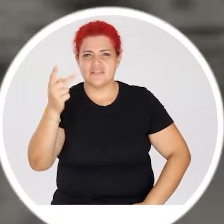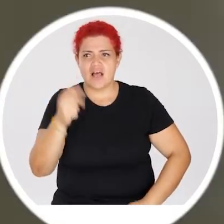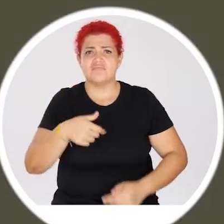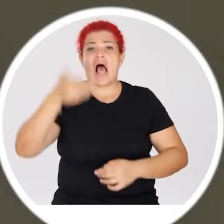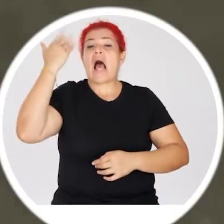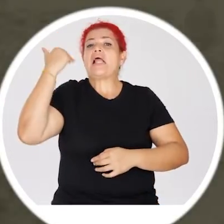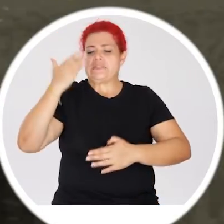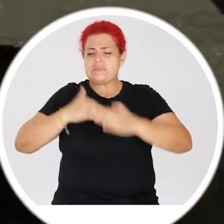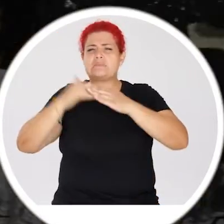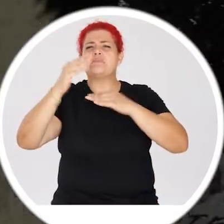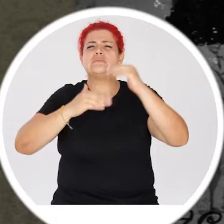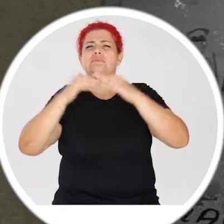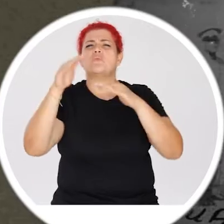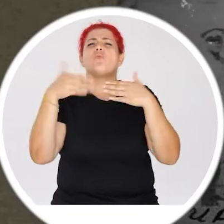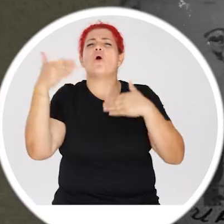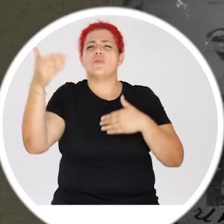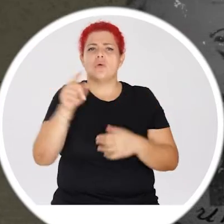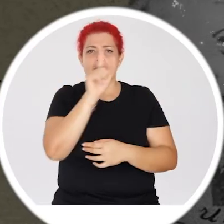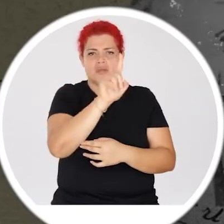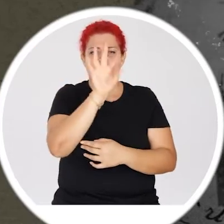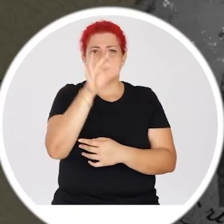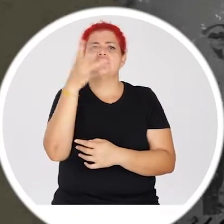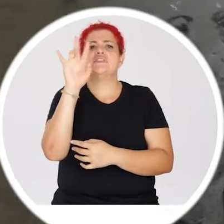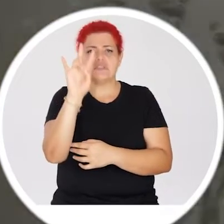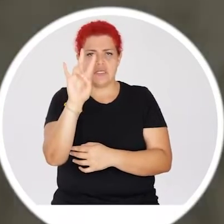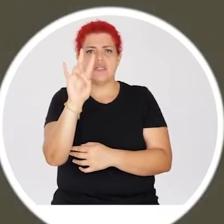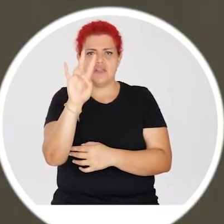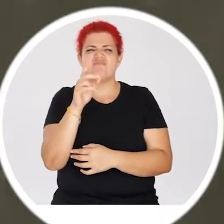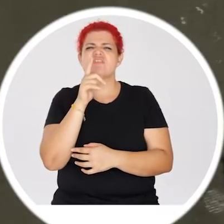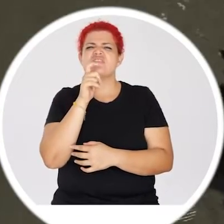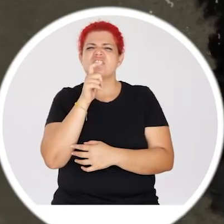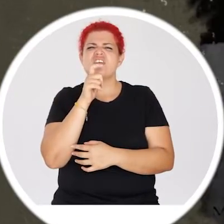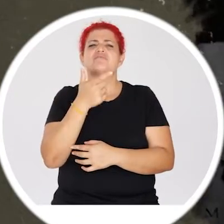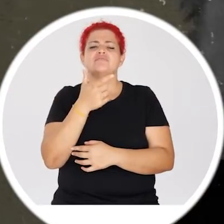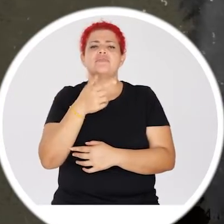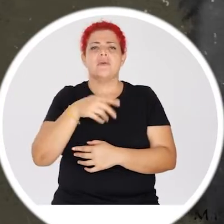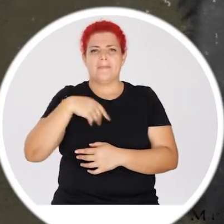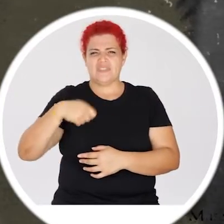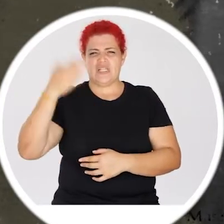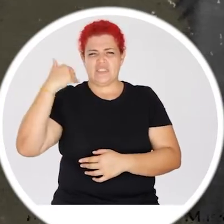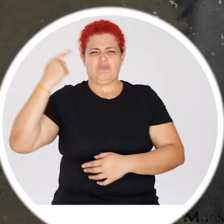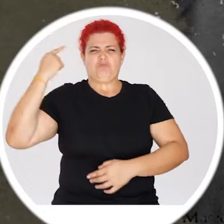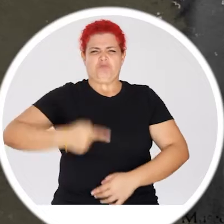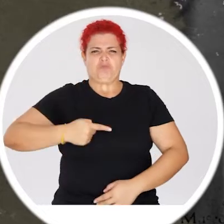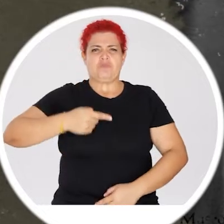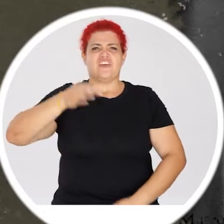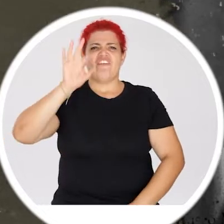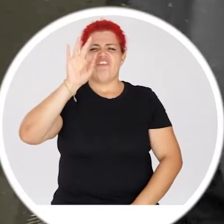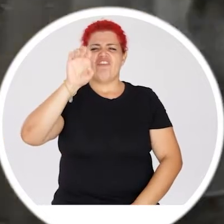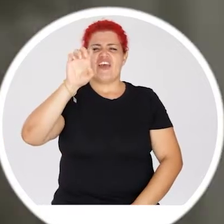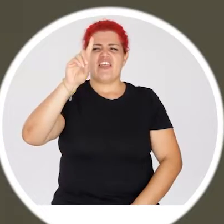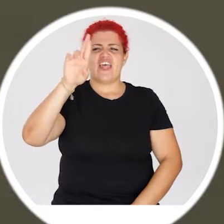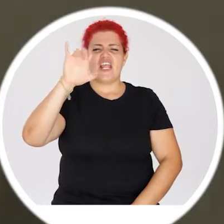a partir de 1917, bajo la sombra de Federico Tinoco y como parte del fortalecimiento